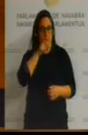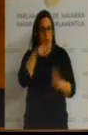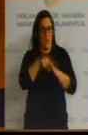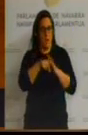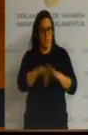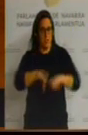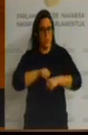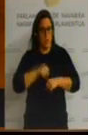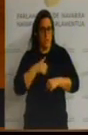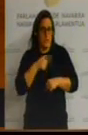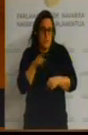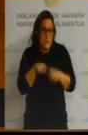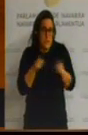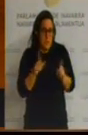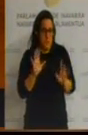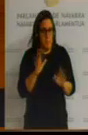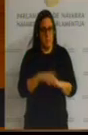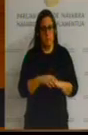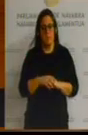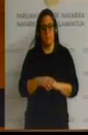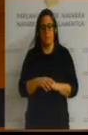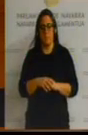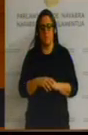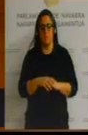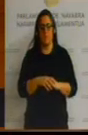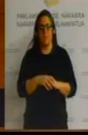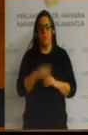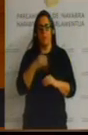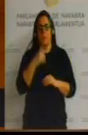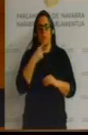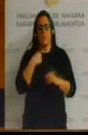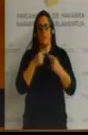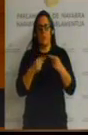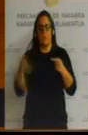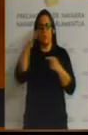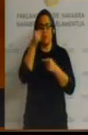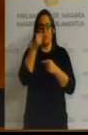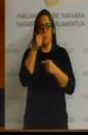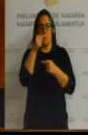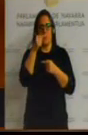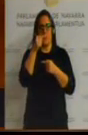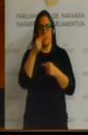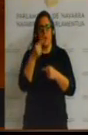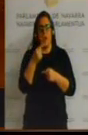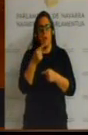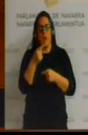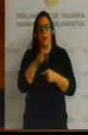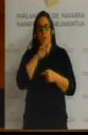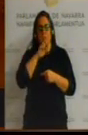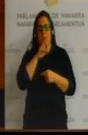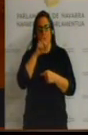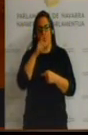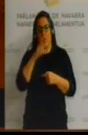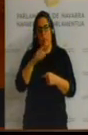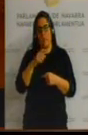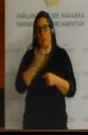si no le importa, claro, si nos podría decir el superávit presupuestario del año 2016 del ayuntamiento de Tudela o la previsión de